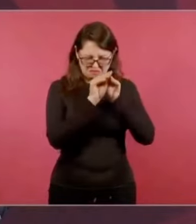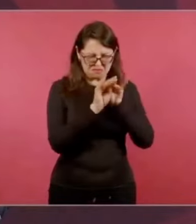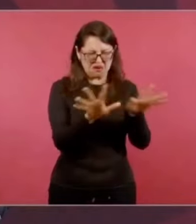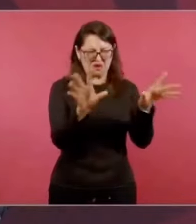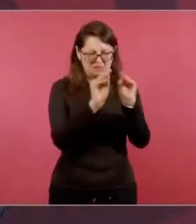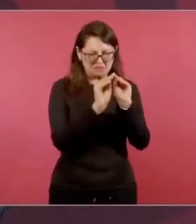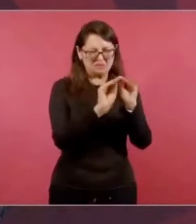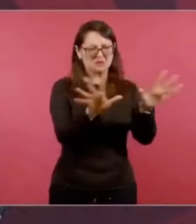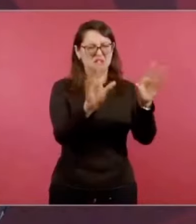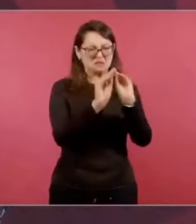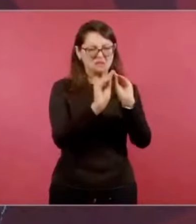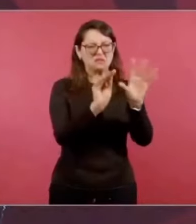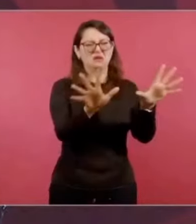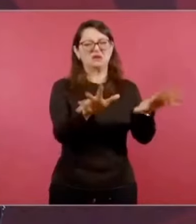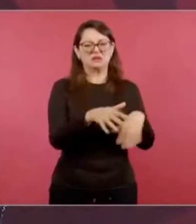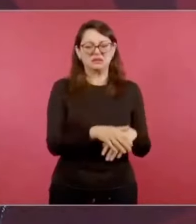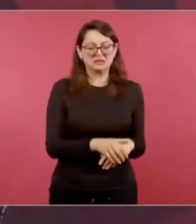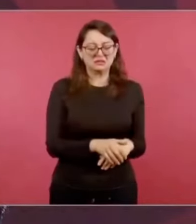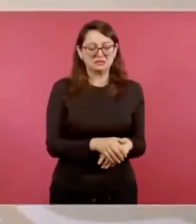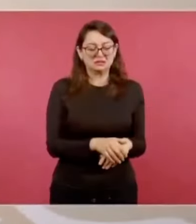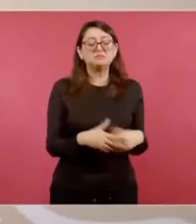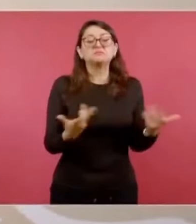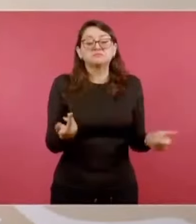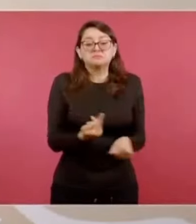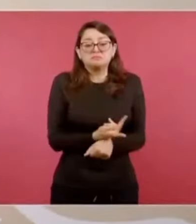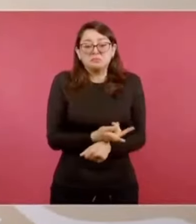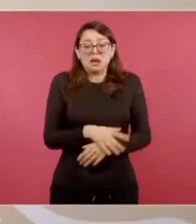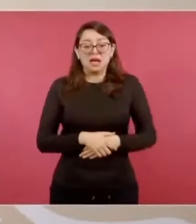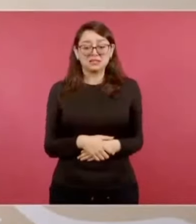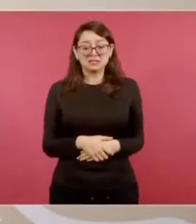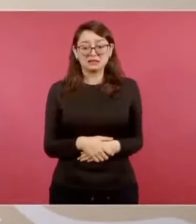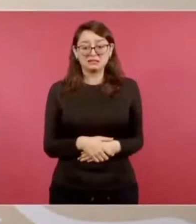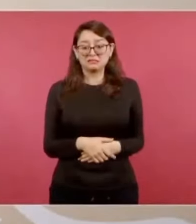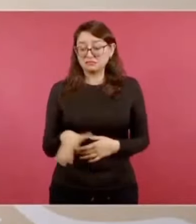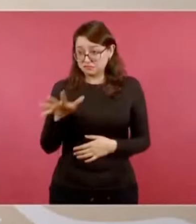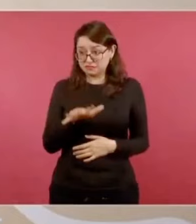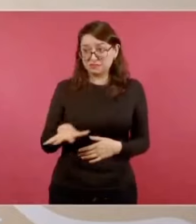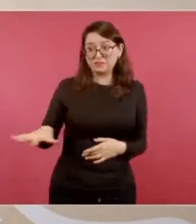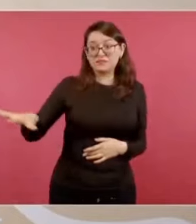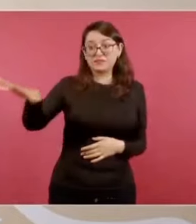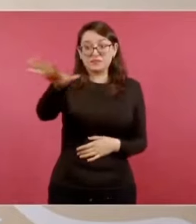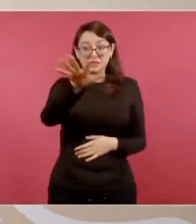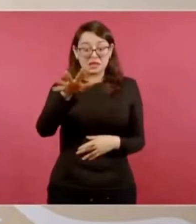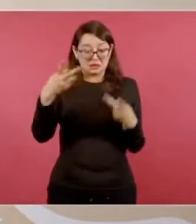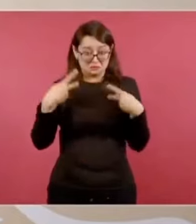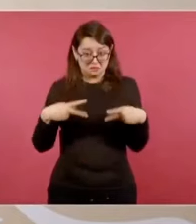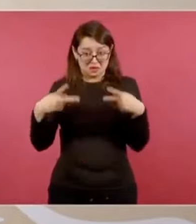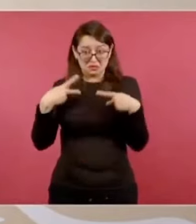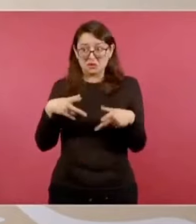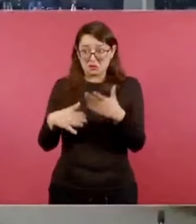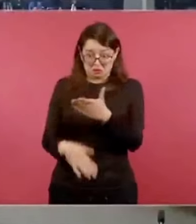Ayer todavía vi una encuesta de